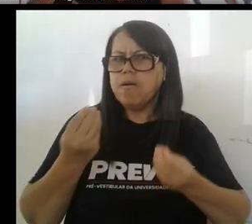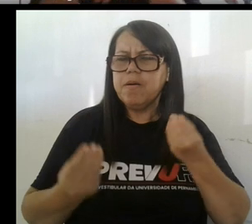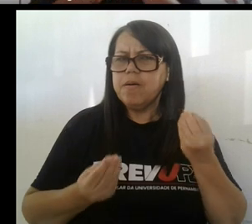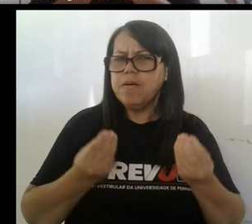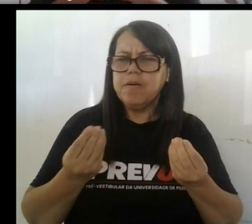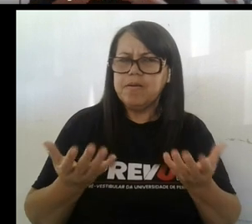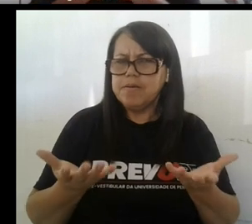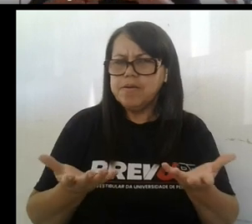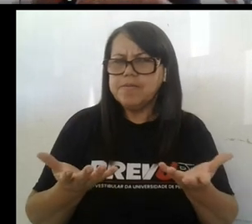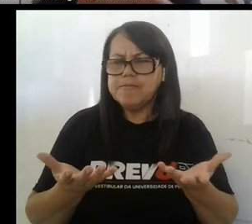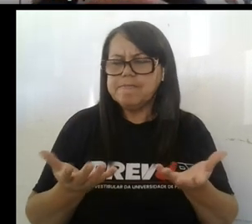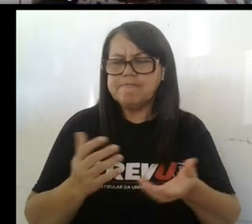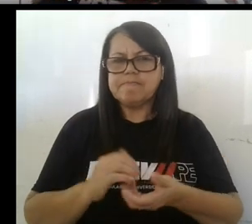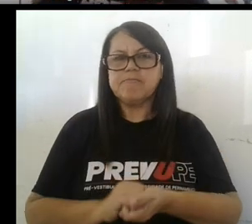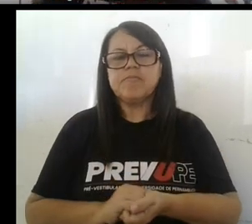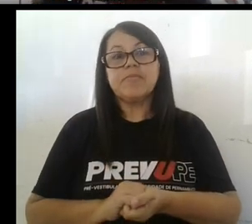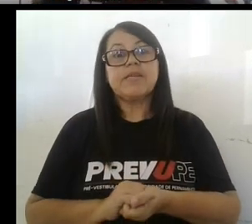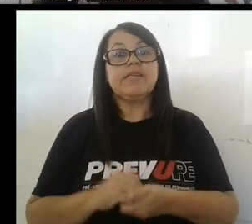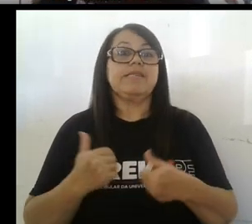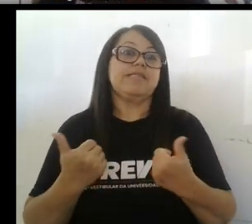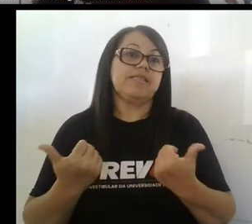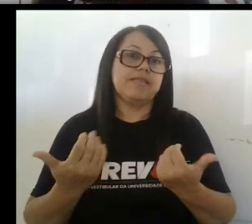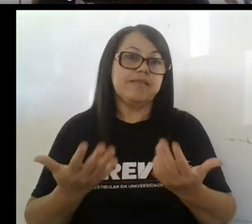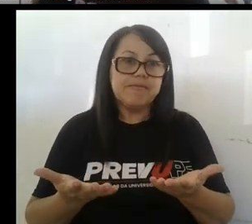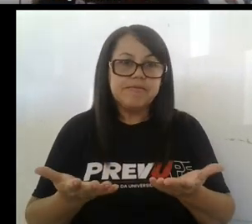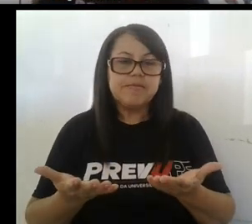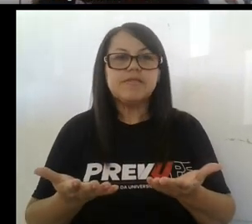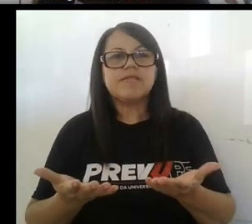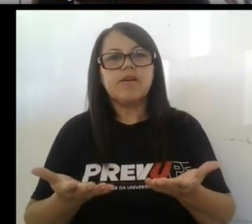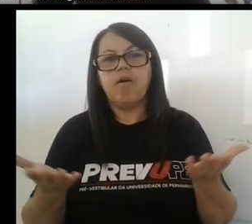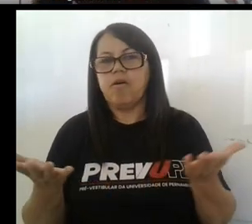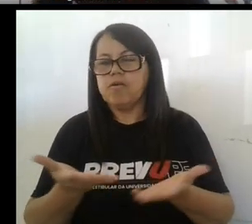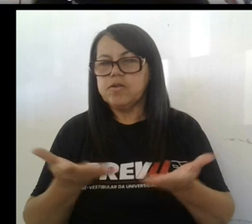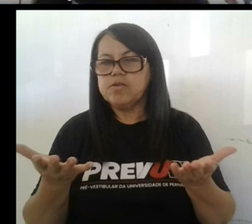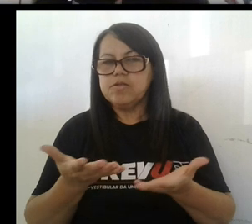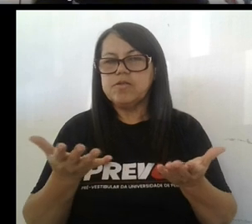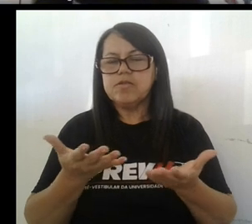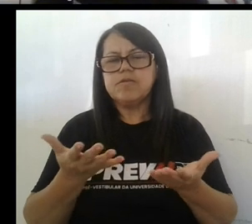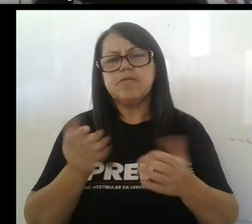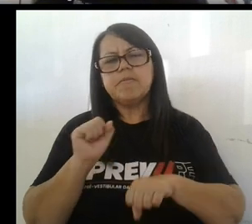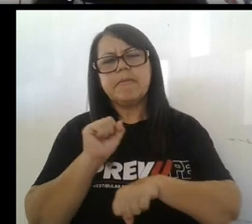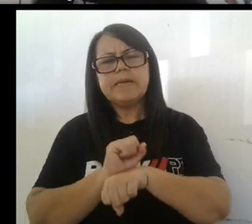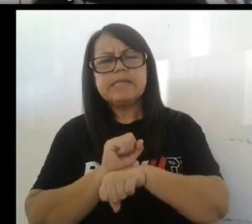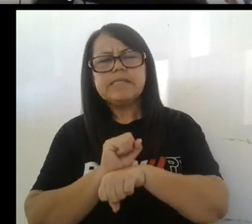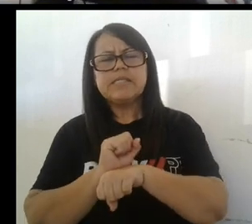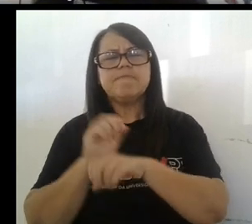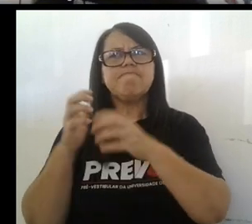sensaciones y sentimientos. De ahí, os traemos hoy a modo de